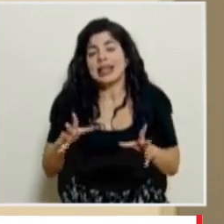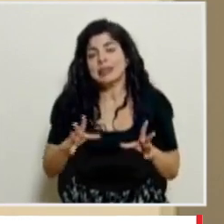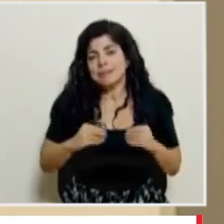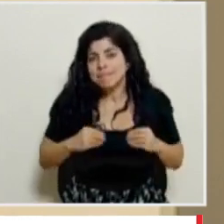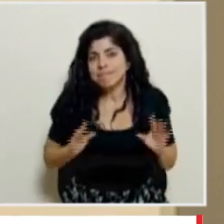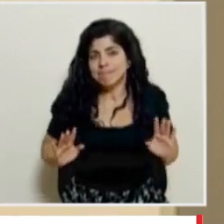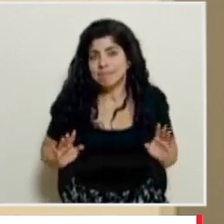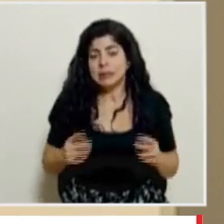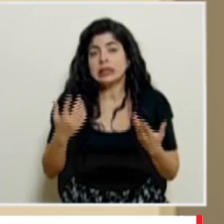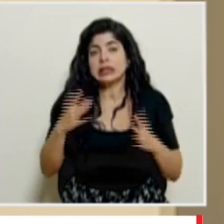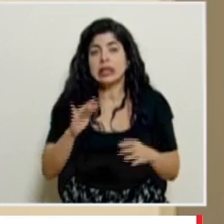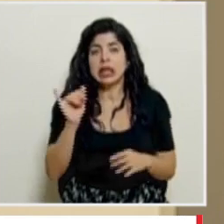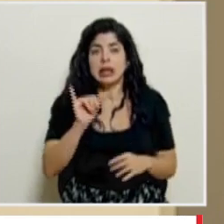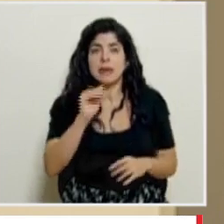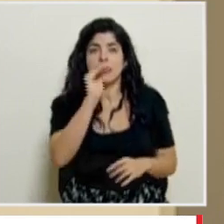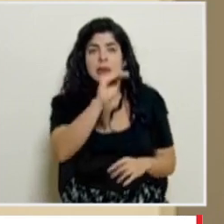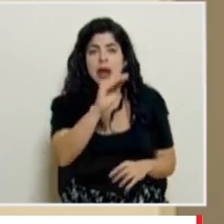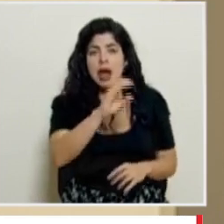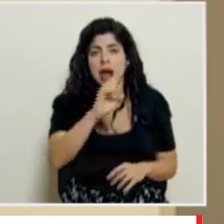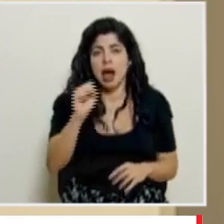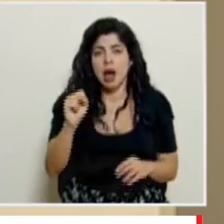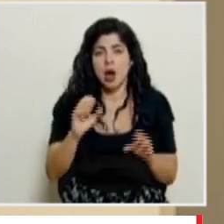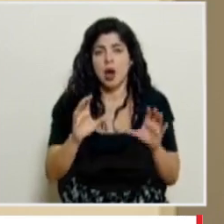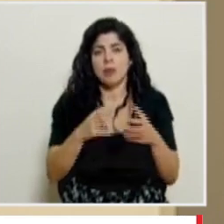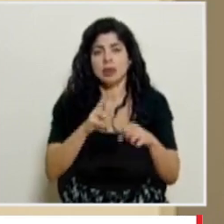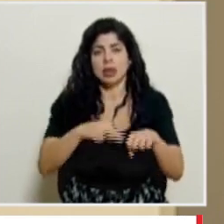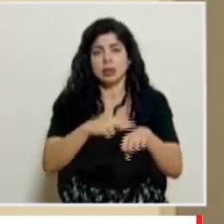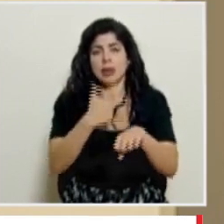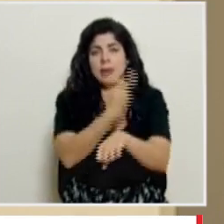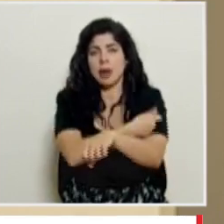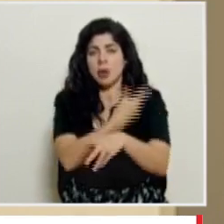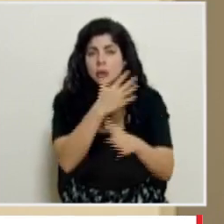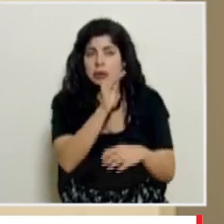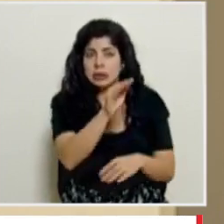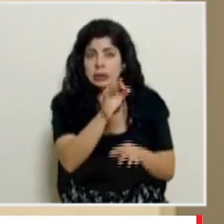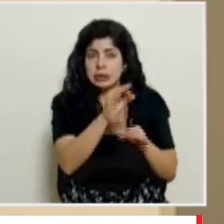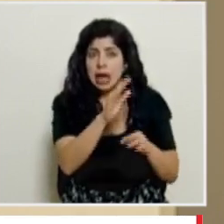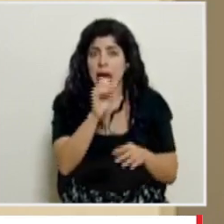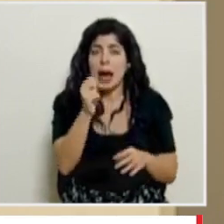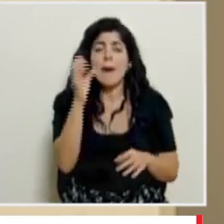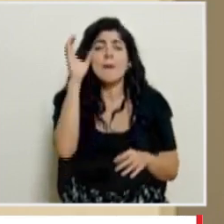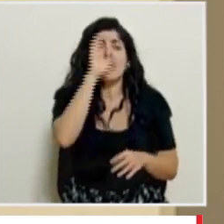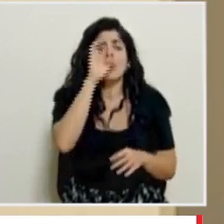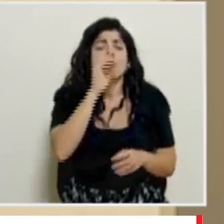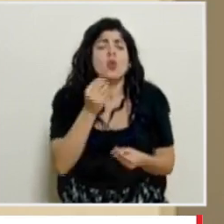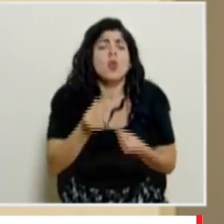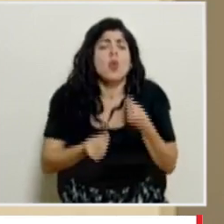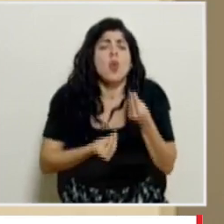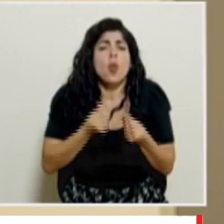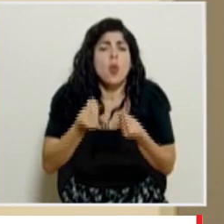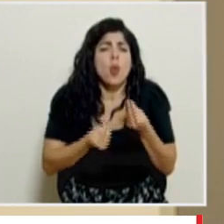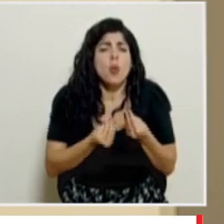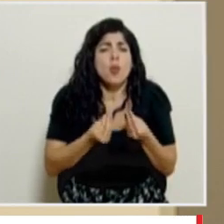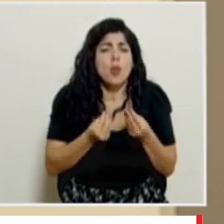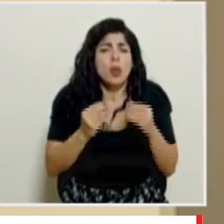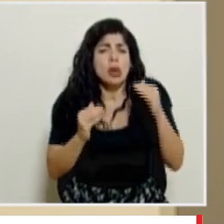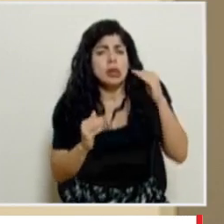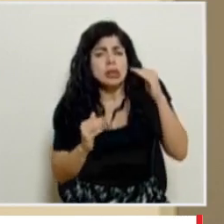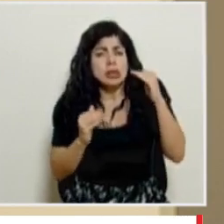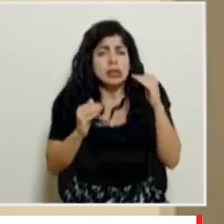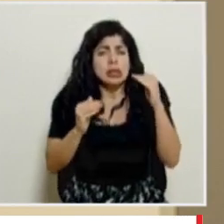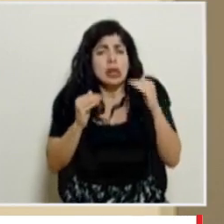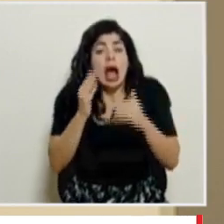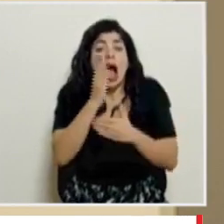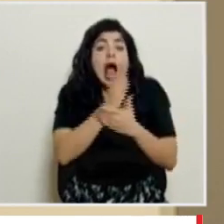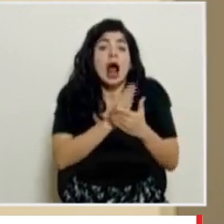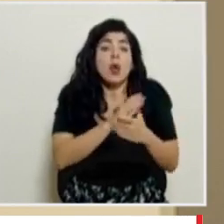dio la instrucción a la caja por parte de la Comisión Nacional de Vacunación para que busque la forma en que se disminuyan las brechas porque tenemos